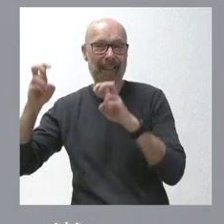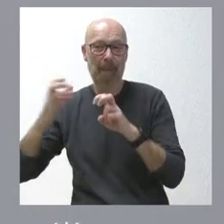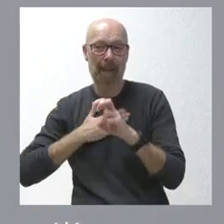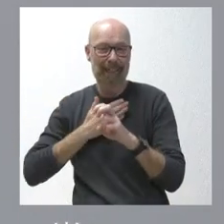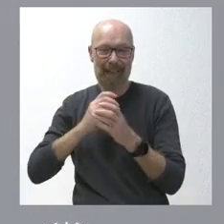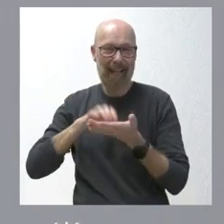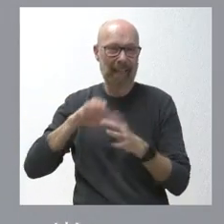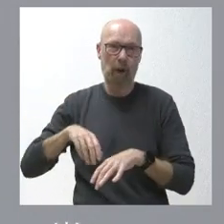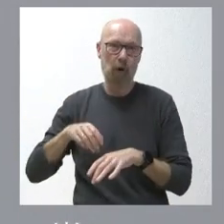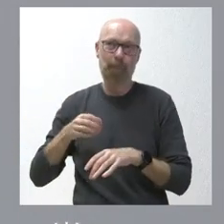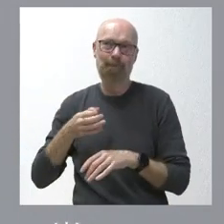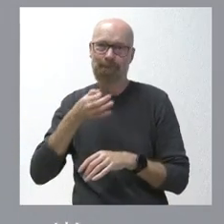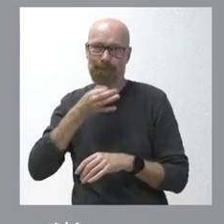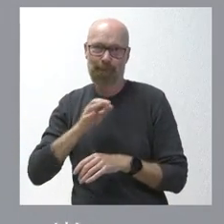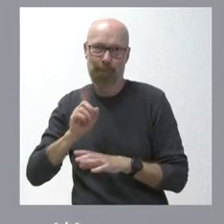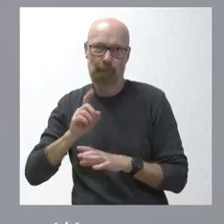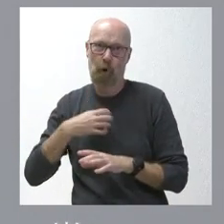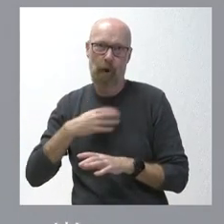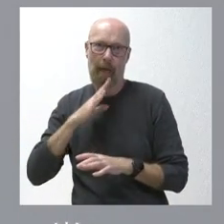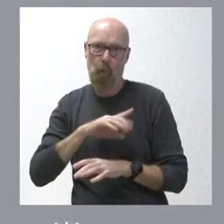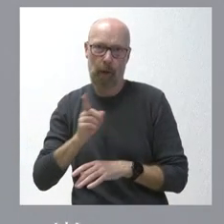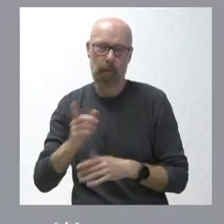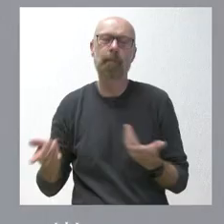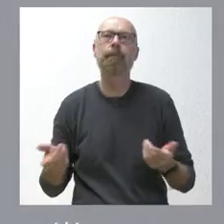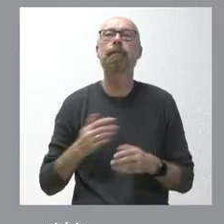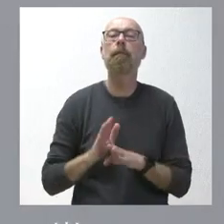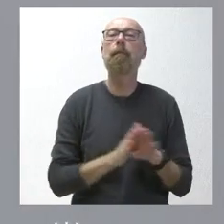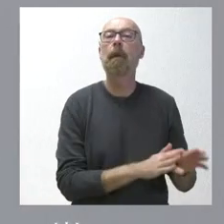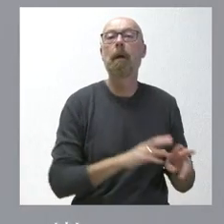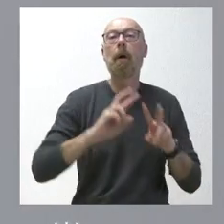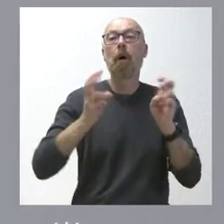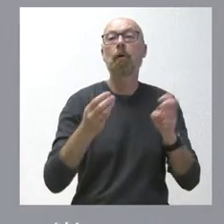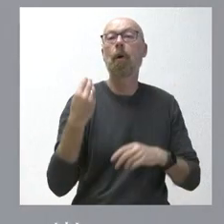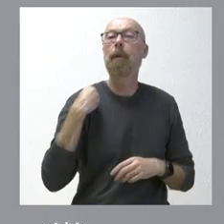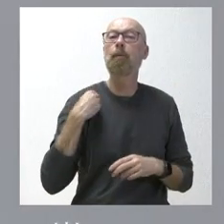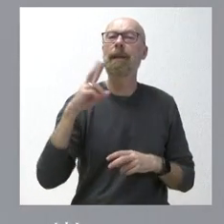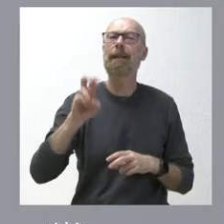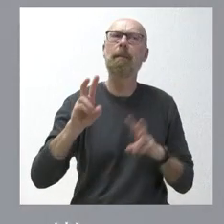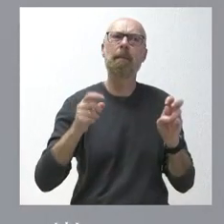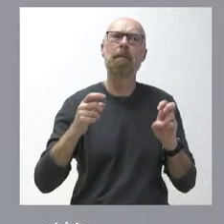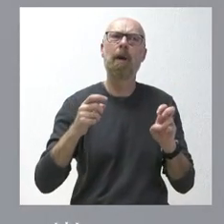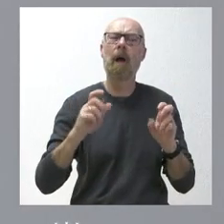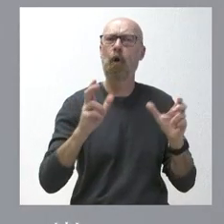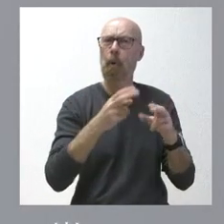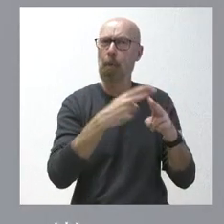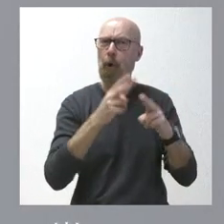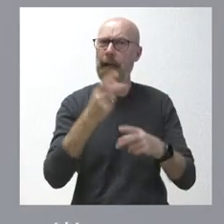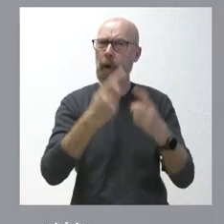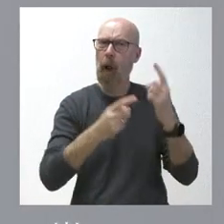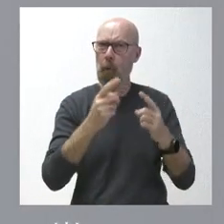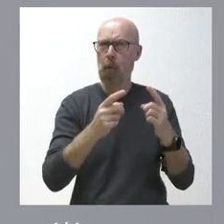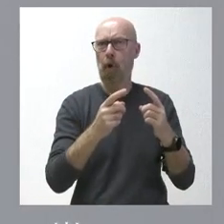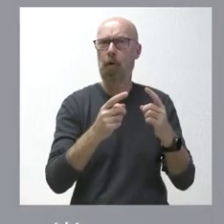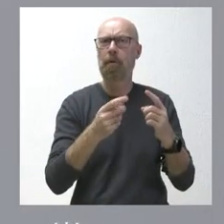que usted plantea en relación con la posición que algunos grupos han tenido respecto de la reunión que tendremos